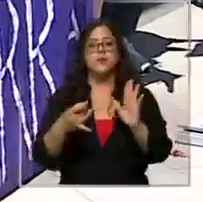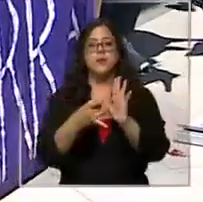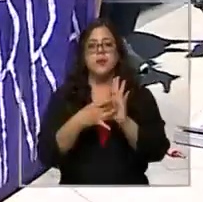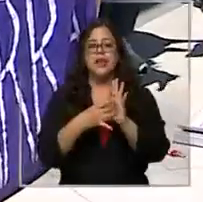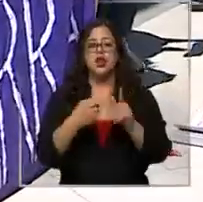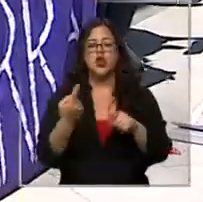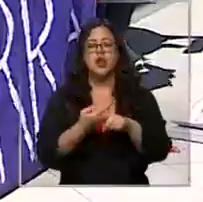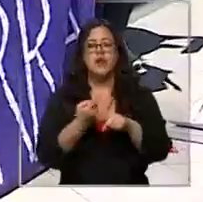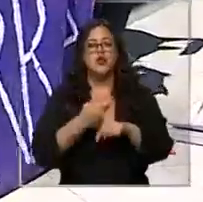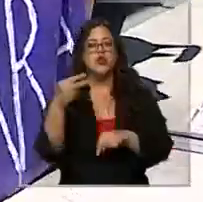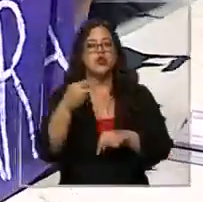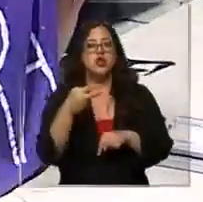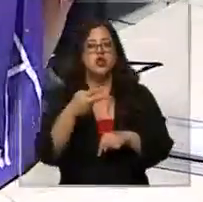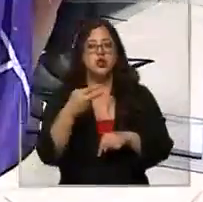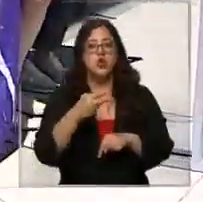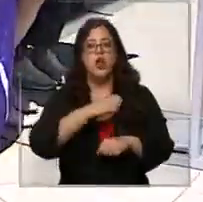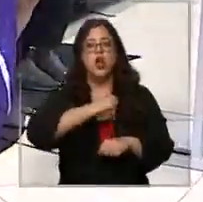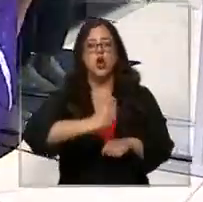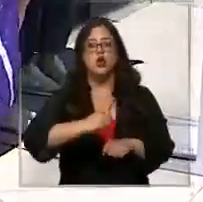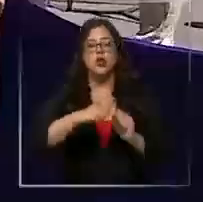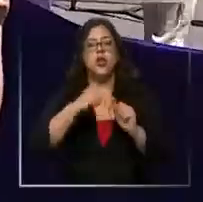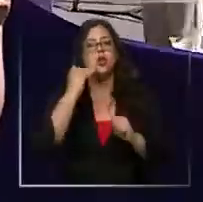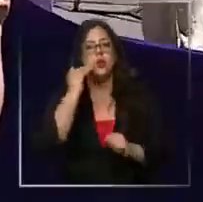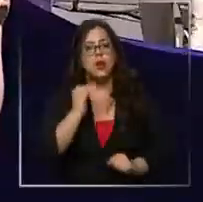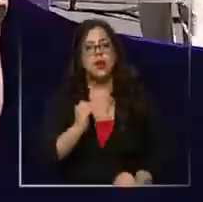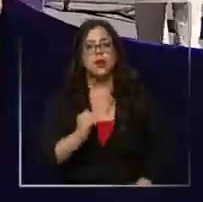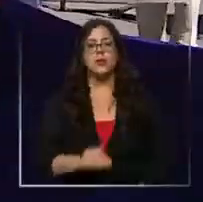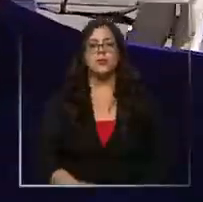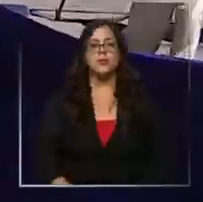abuso sexual en contra de una menor de edad. Escuchemos.